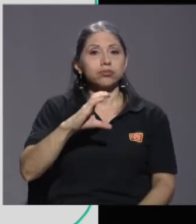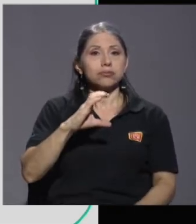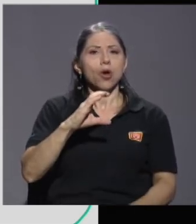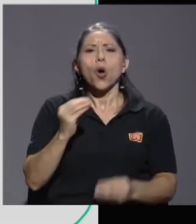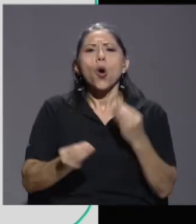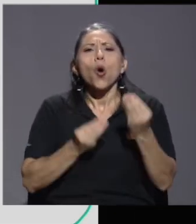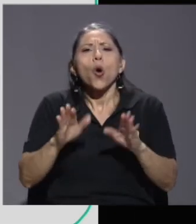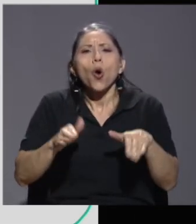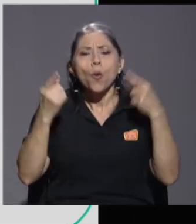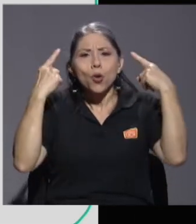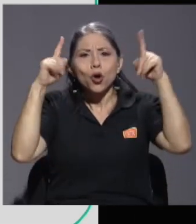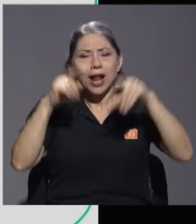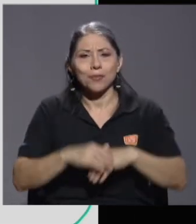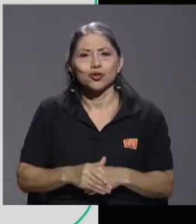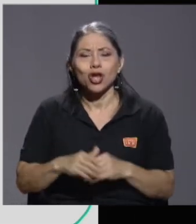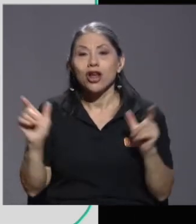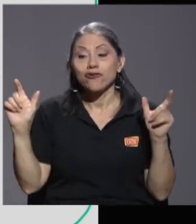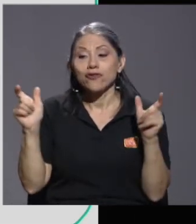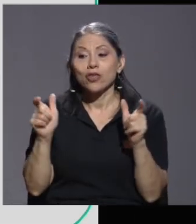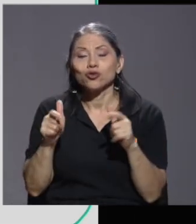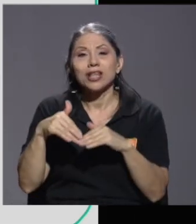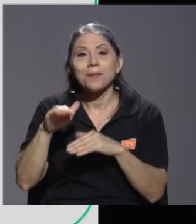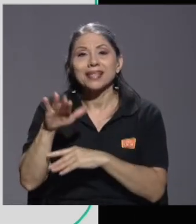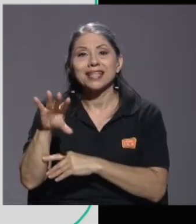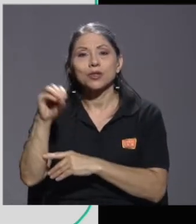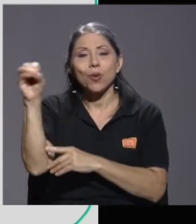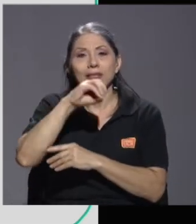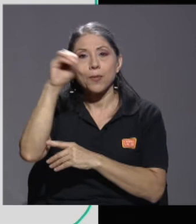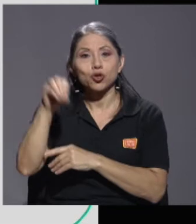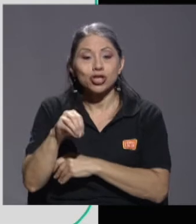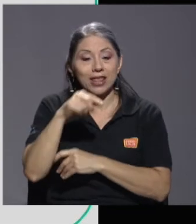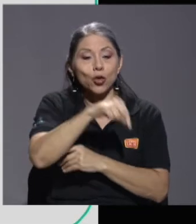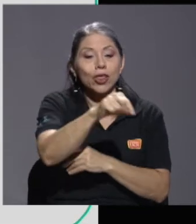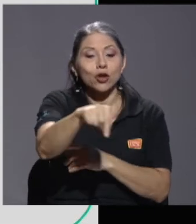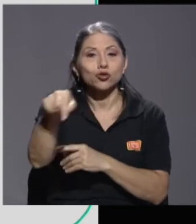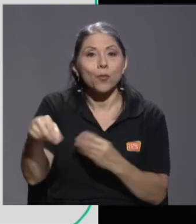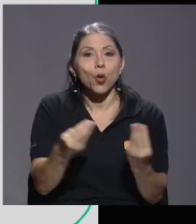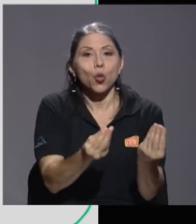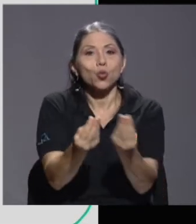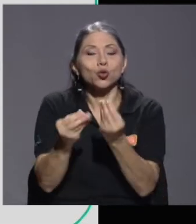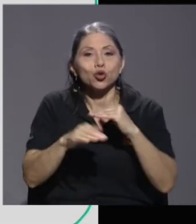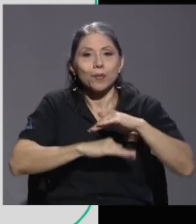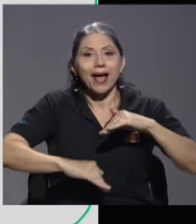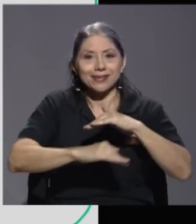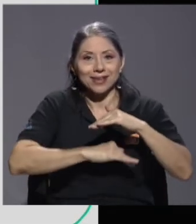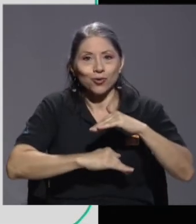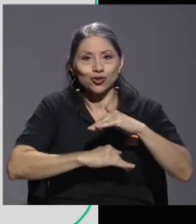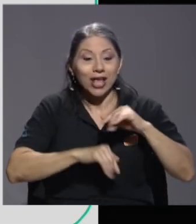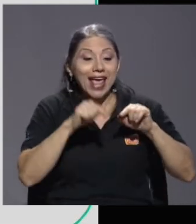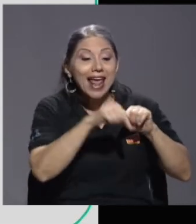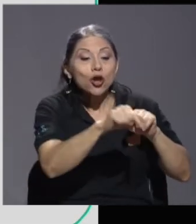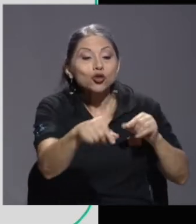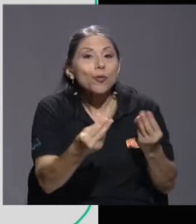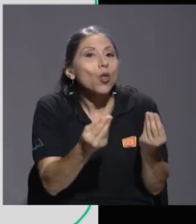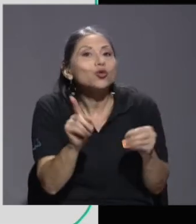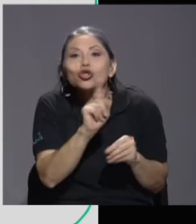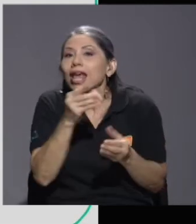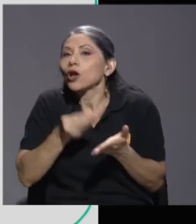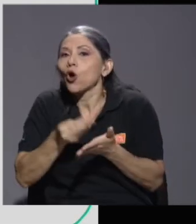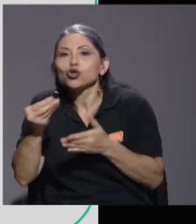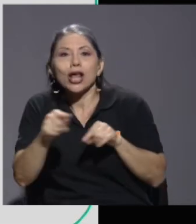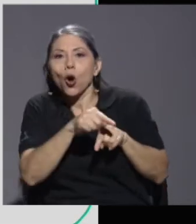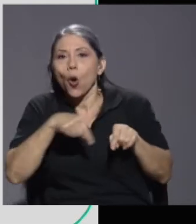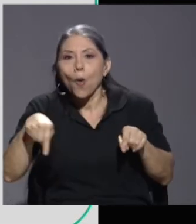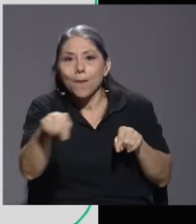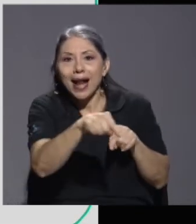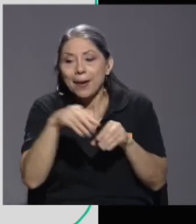forma. Reducir un poco más de un 50% los productos dentro de la canasta básica tributaria eliminando aquellos que no son consumidos por menos